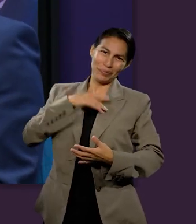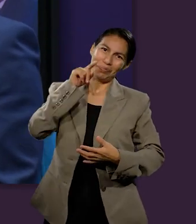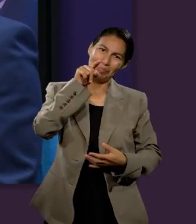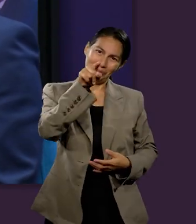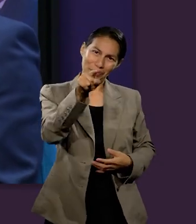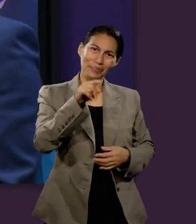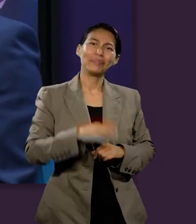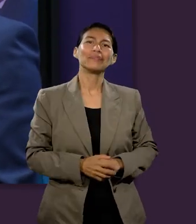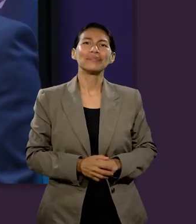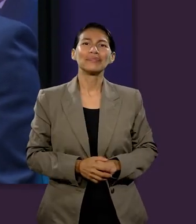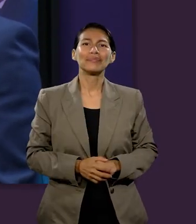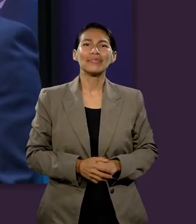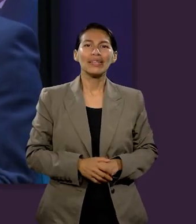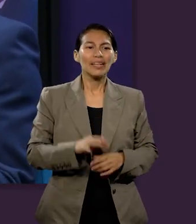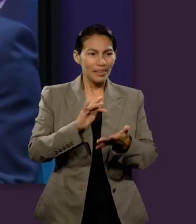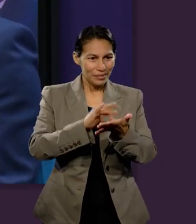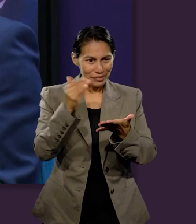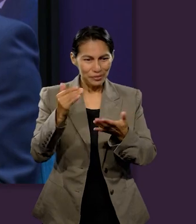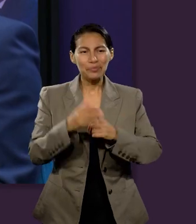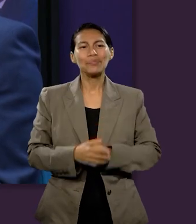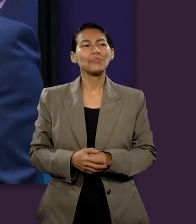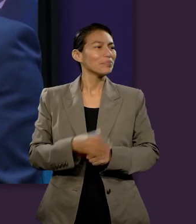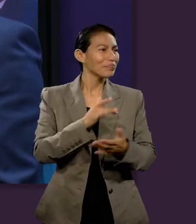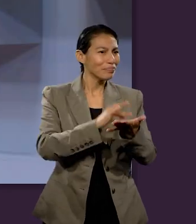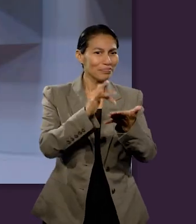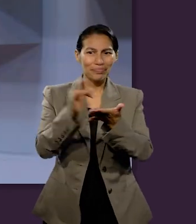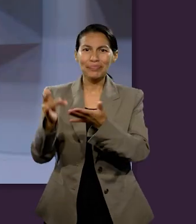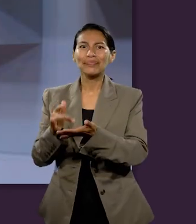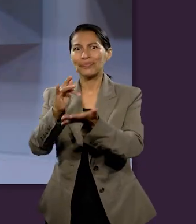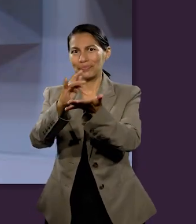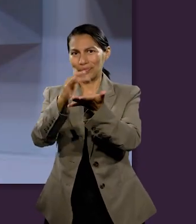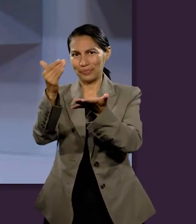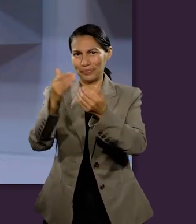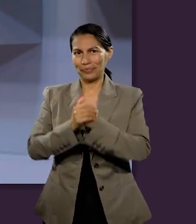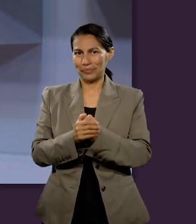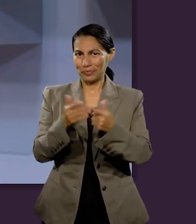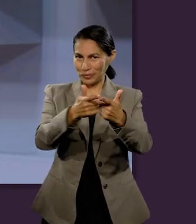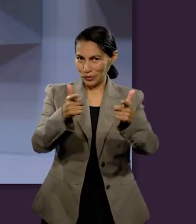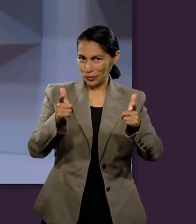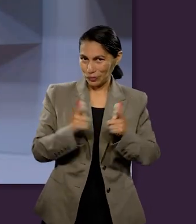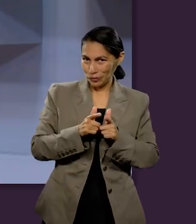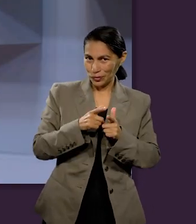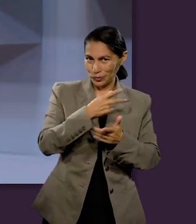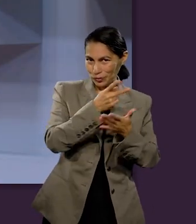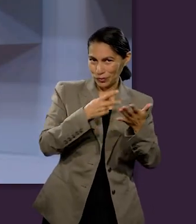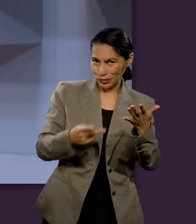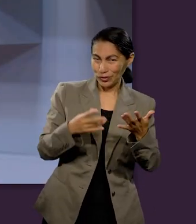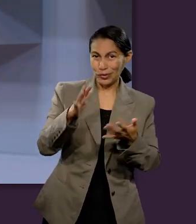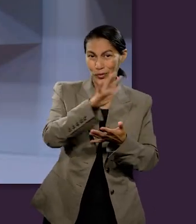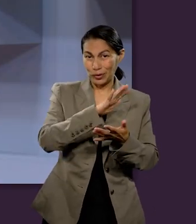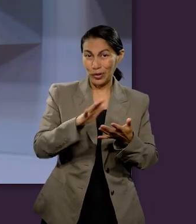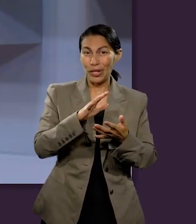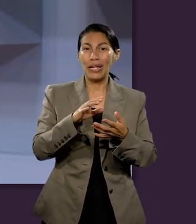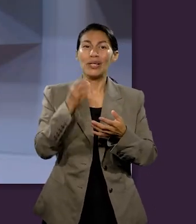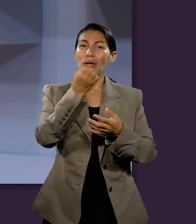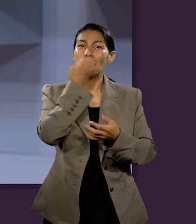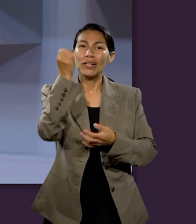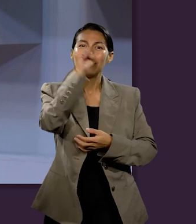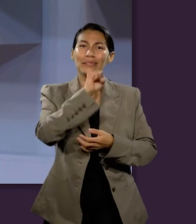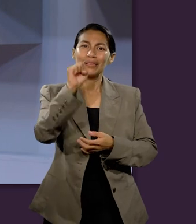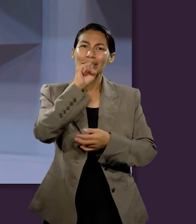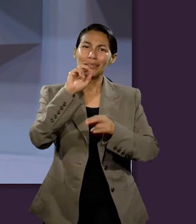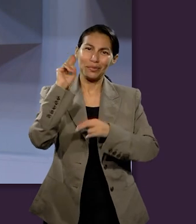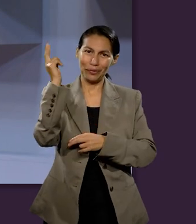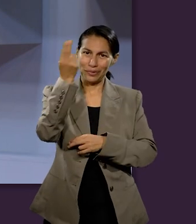grande y maravillosas para mí y para ti gracias el equipo de producción de la escuela sabática